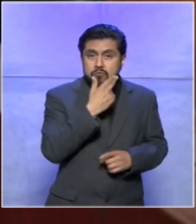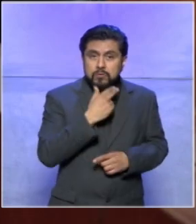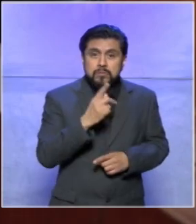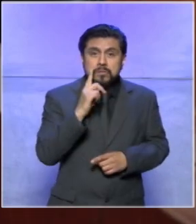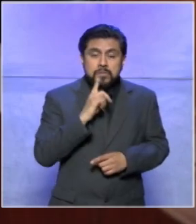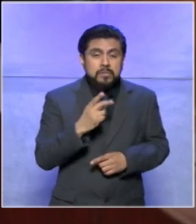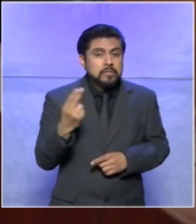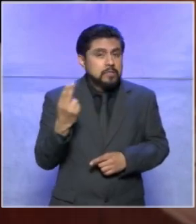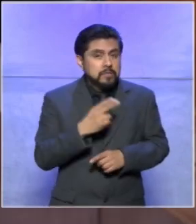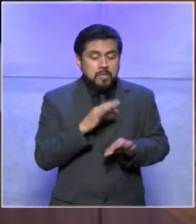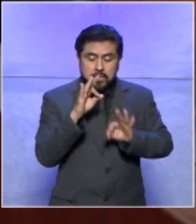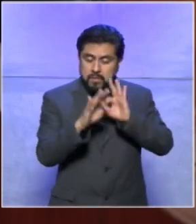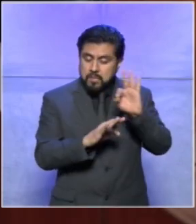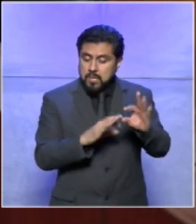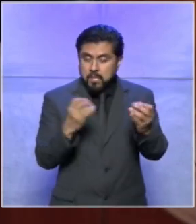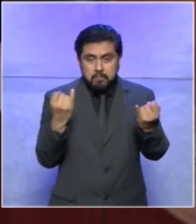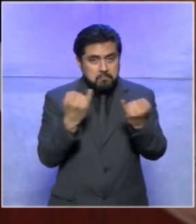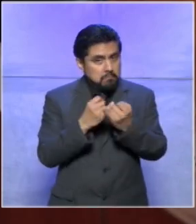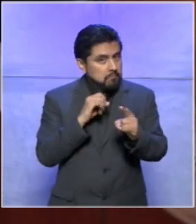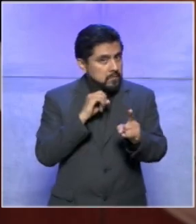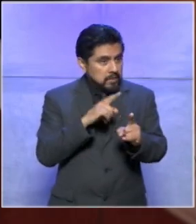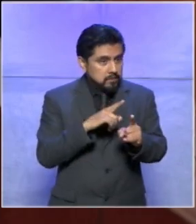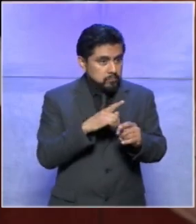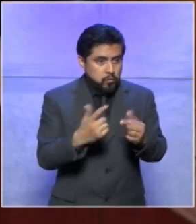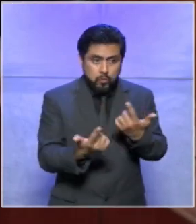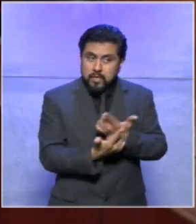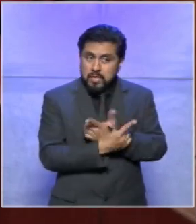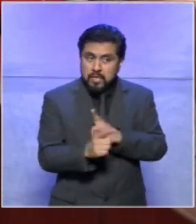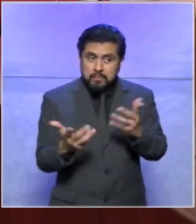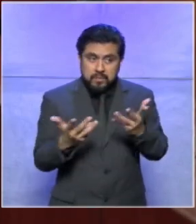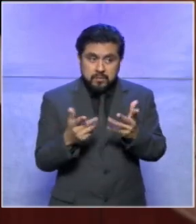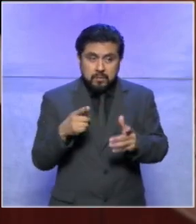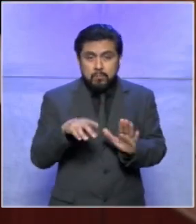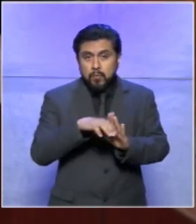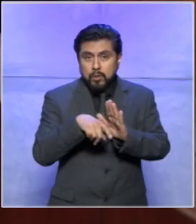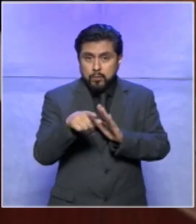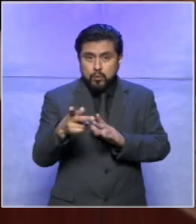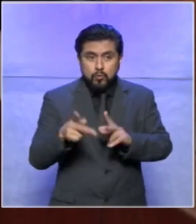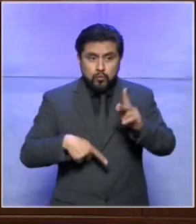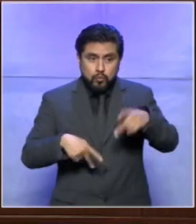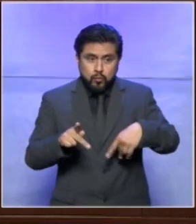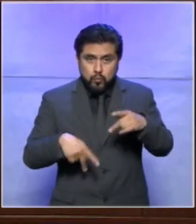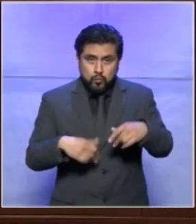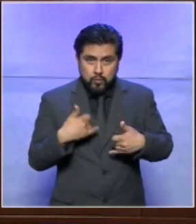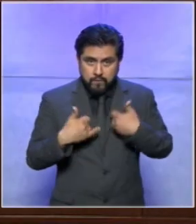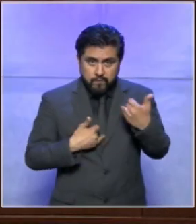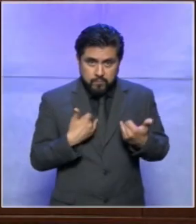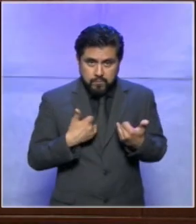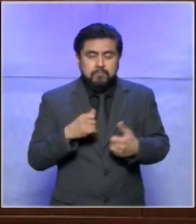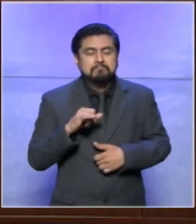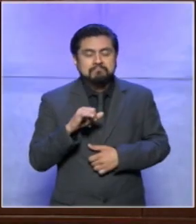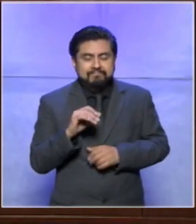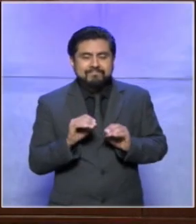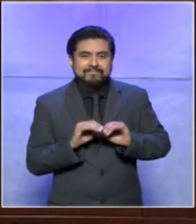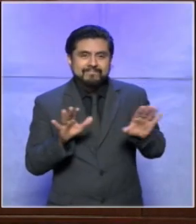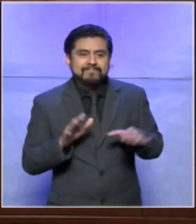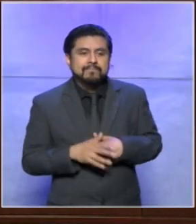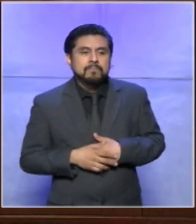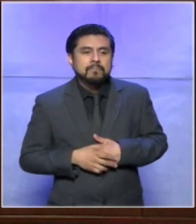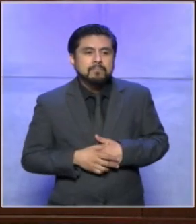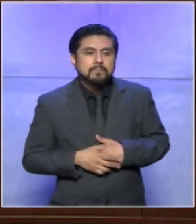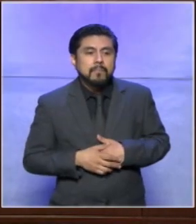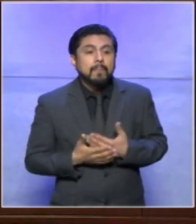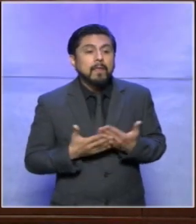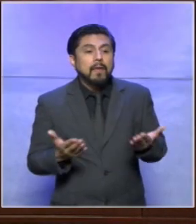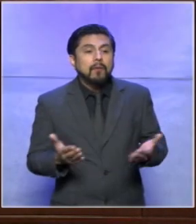tener trato igual y que puedan hacer lo que ellos quieran verdad como por ejemplo tú jugar fútbol claro que sí bueno y vamos a seguir